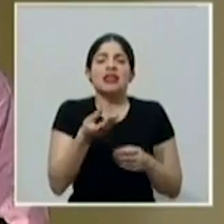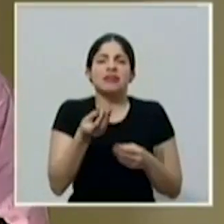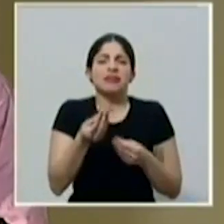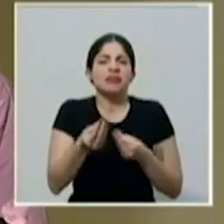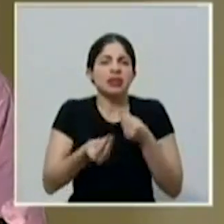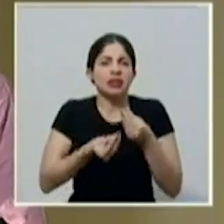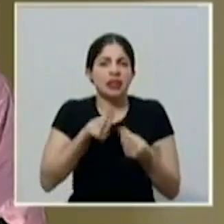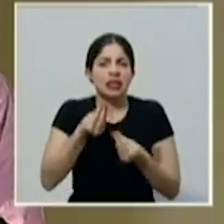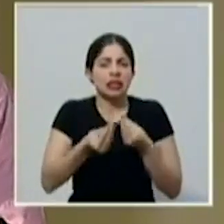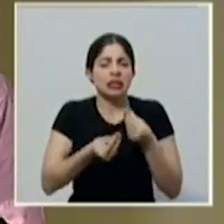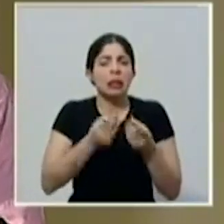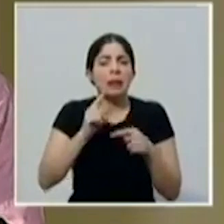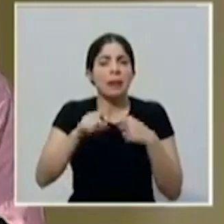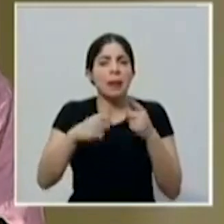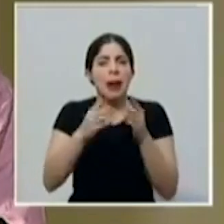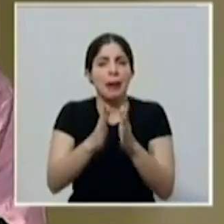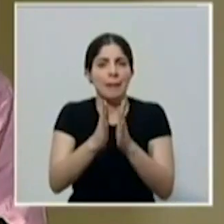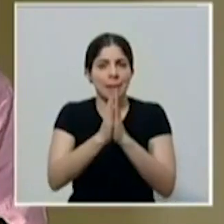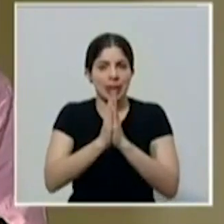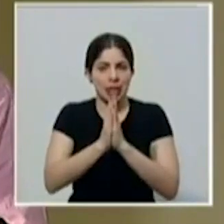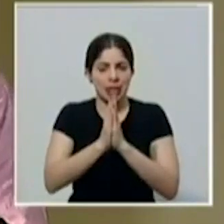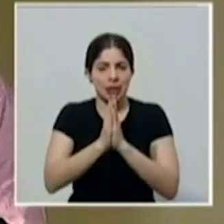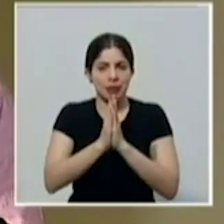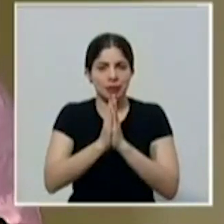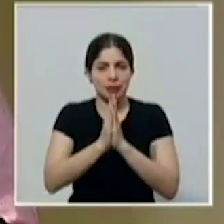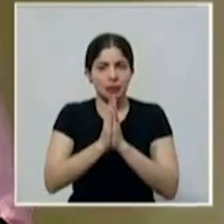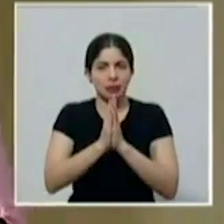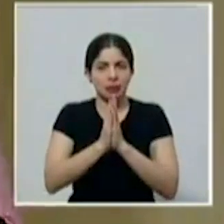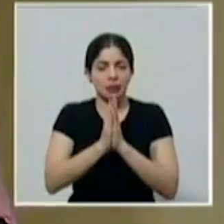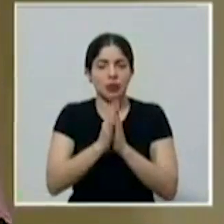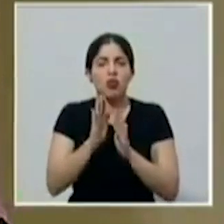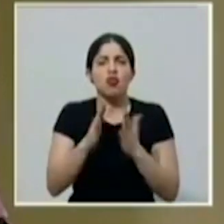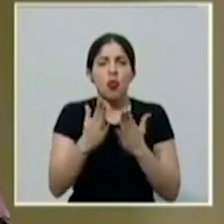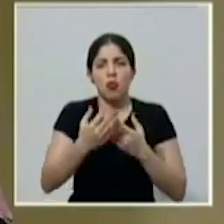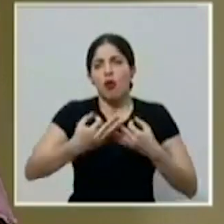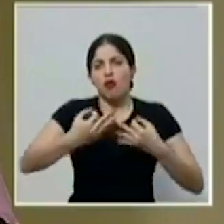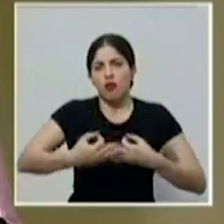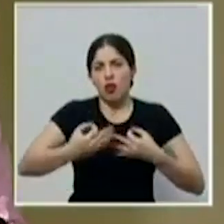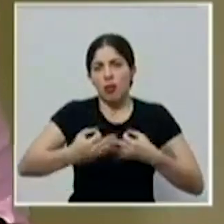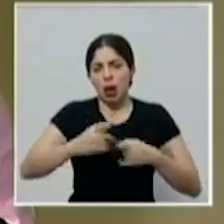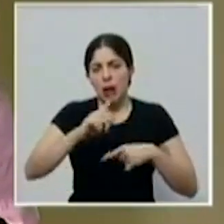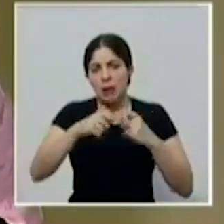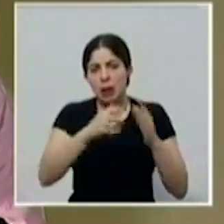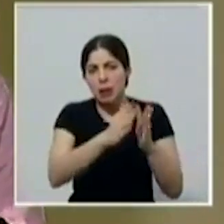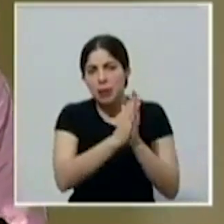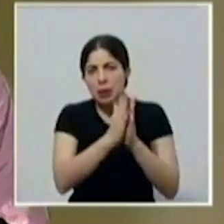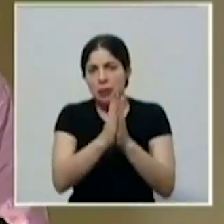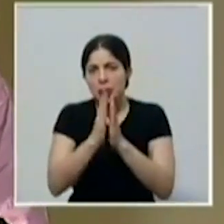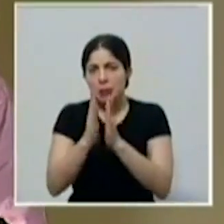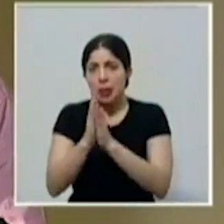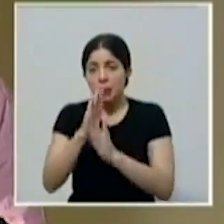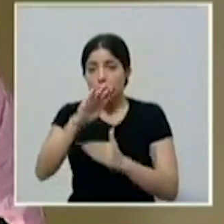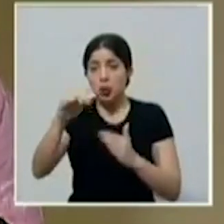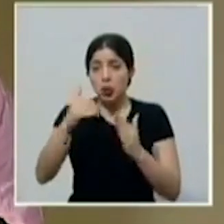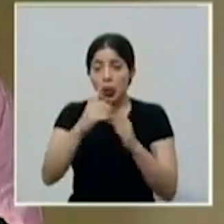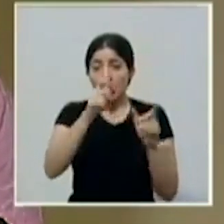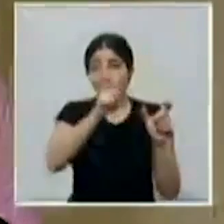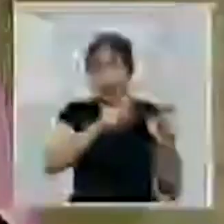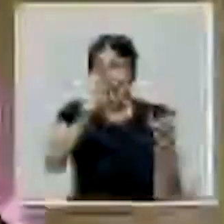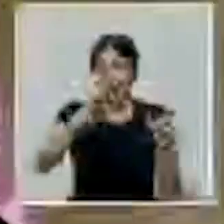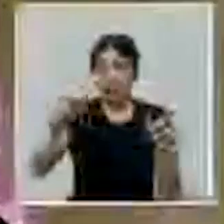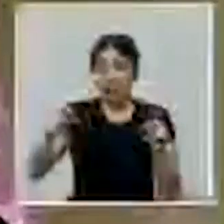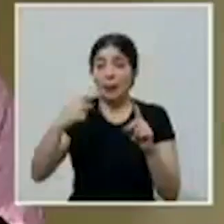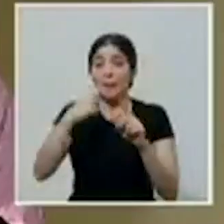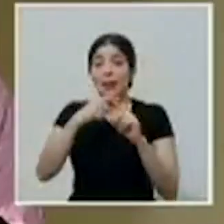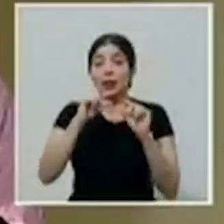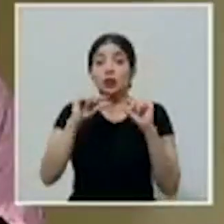a solicitarles, lo vamos a hacer de manera formal a todas las personas y a